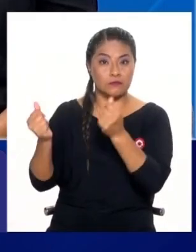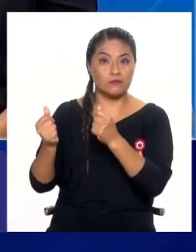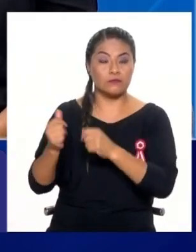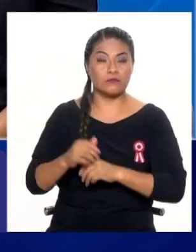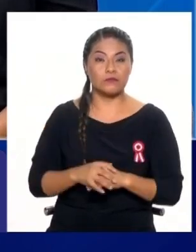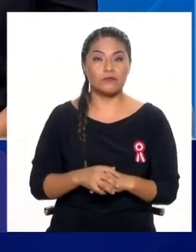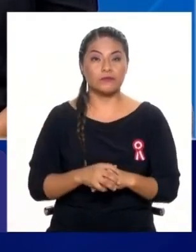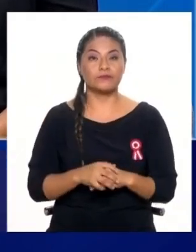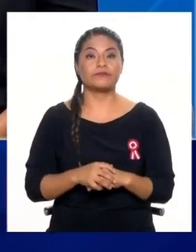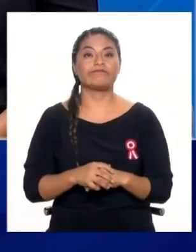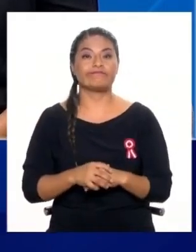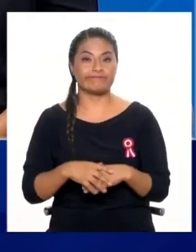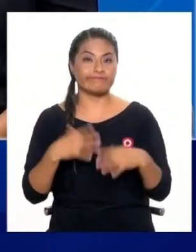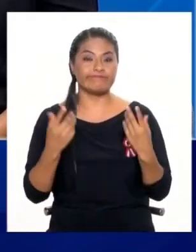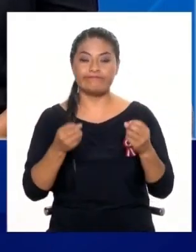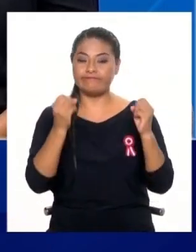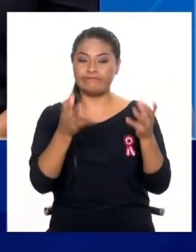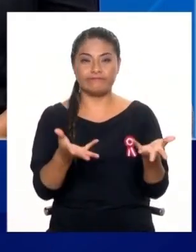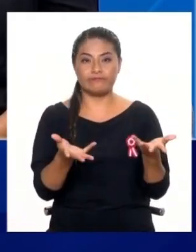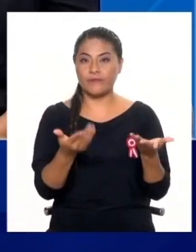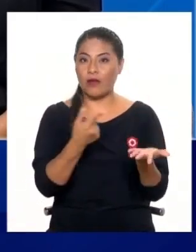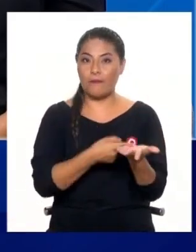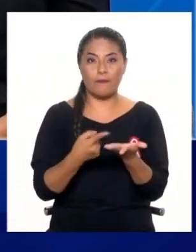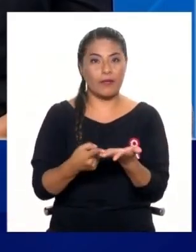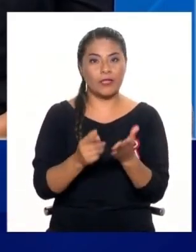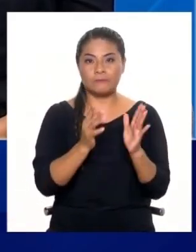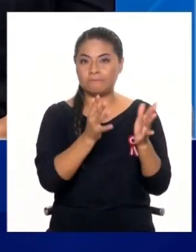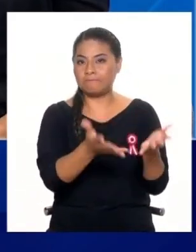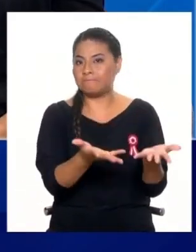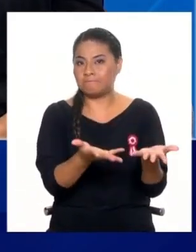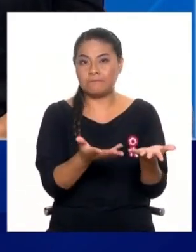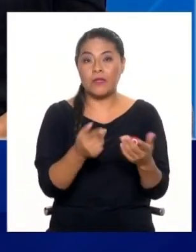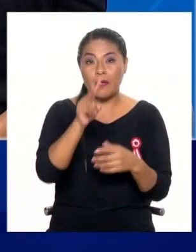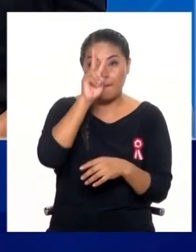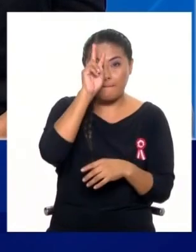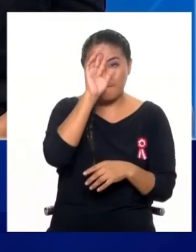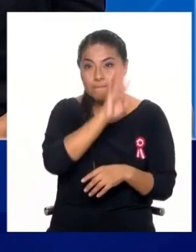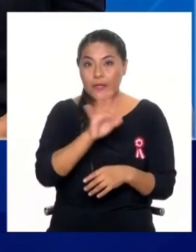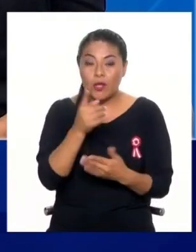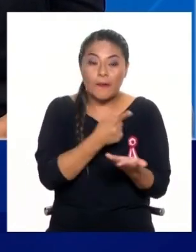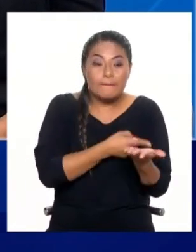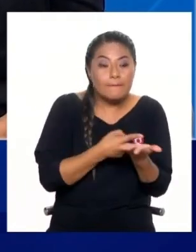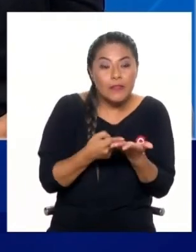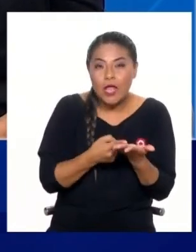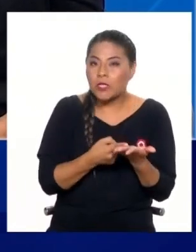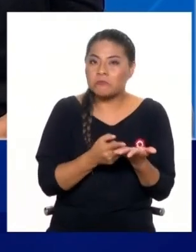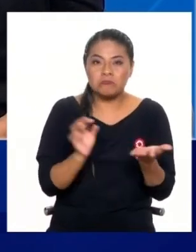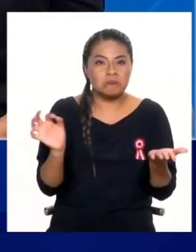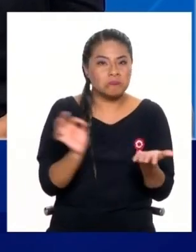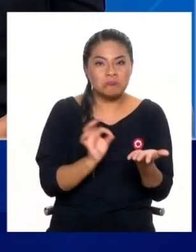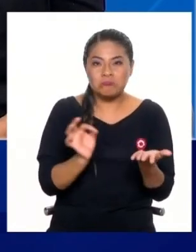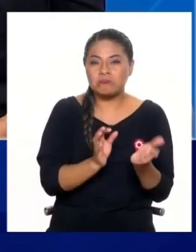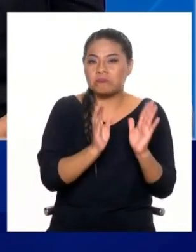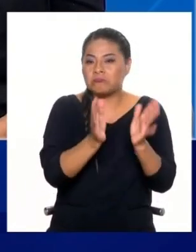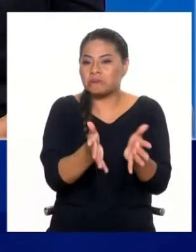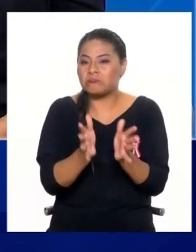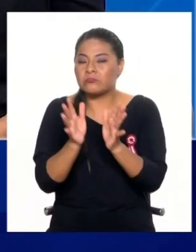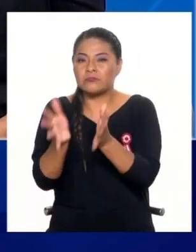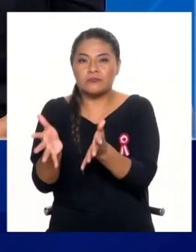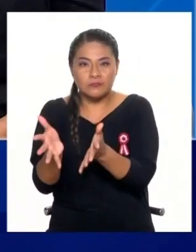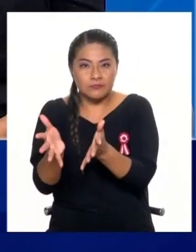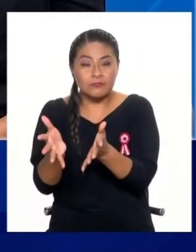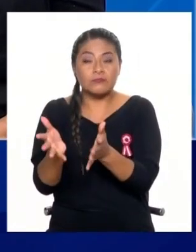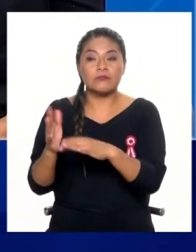recordemos que casi no hay planificación en el país. Así es, lamentablemente. El 70, en algunos lugares, hasta el 90% del crecimiento urbano es